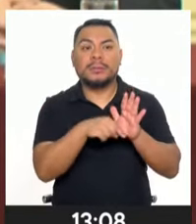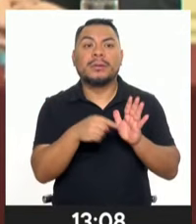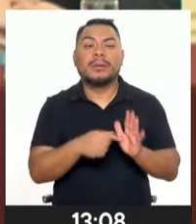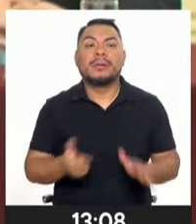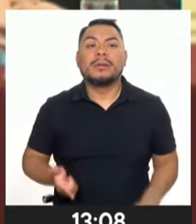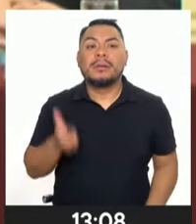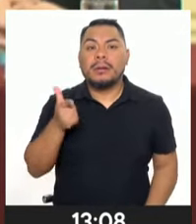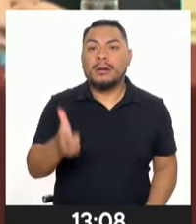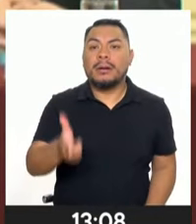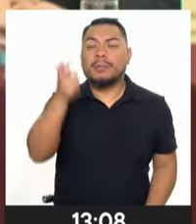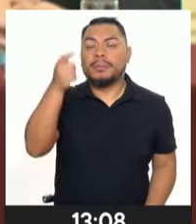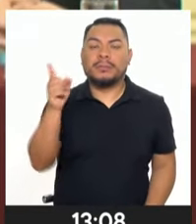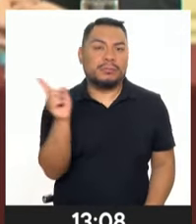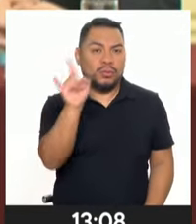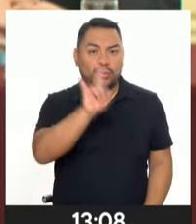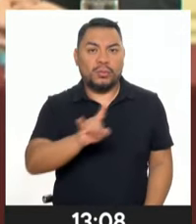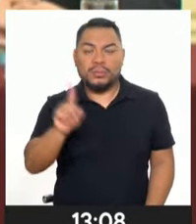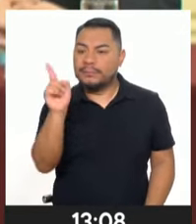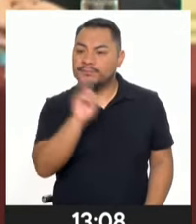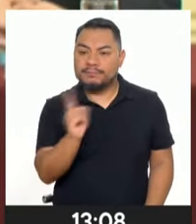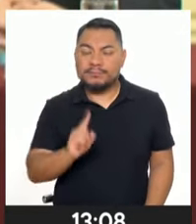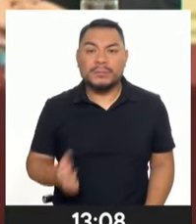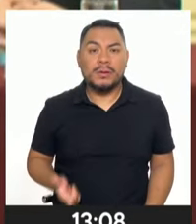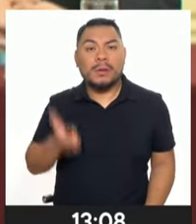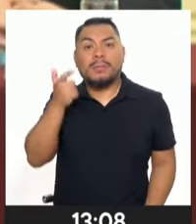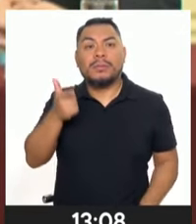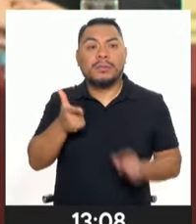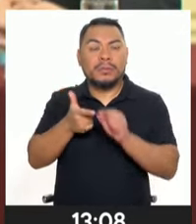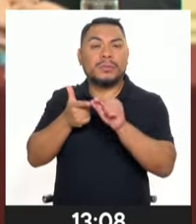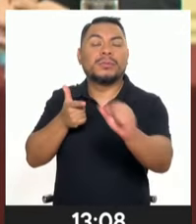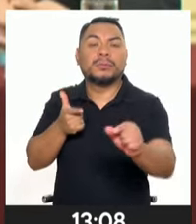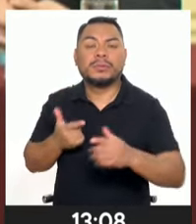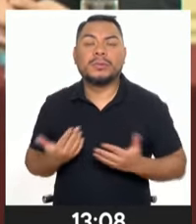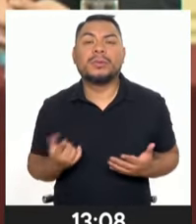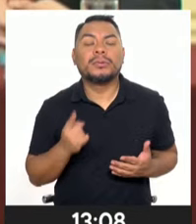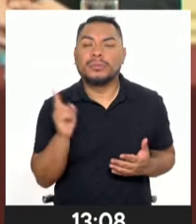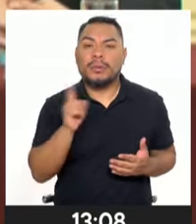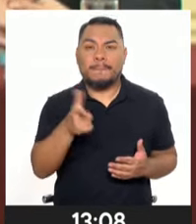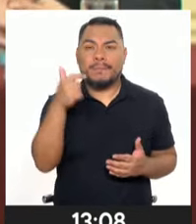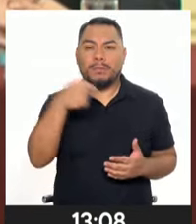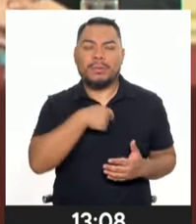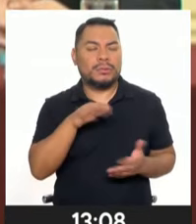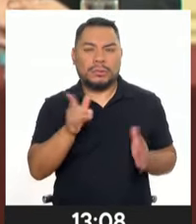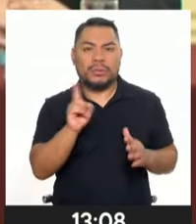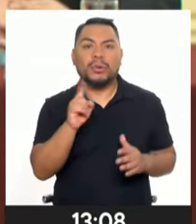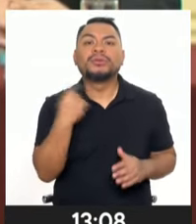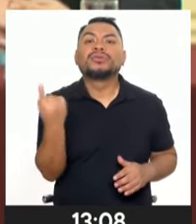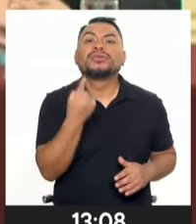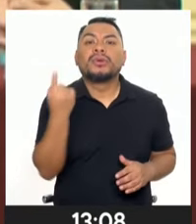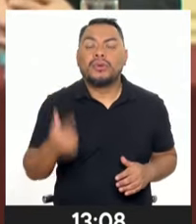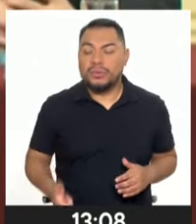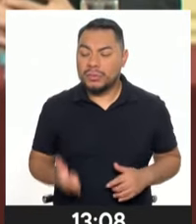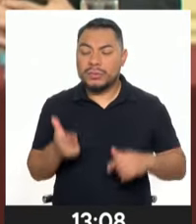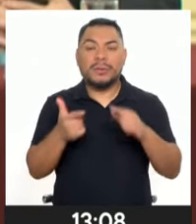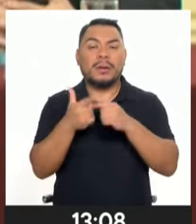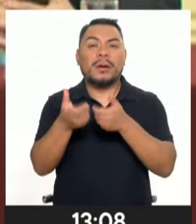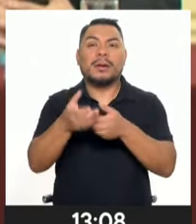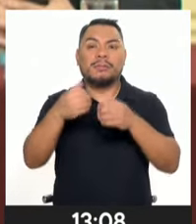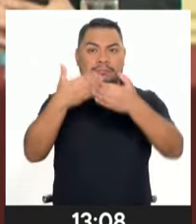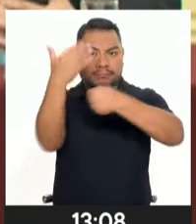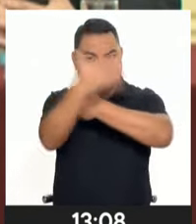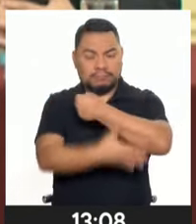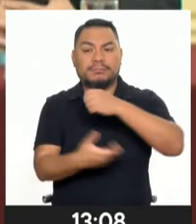guerra, armas de fuego de ninguna manera, solo son elementos disuasivos que permiten poder